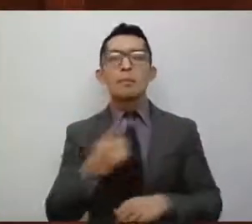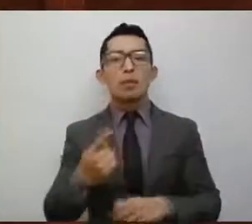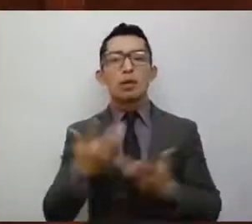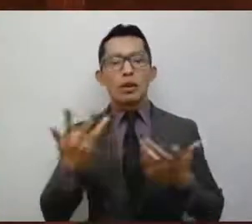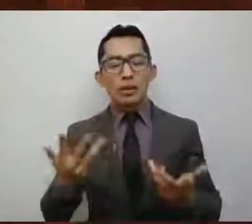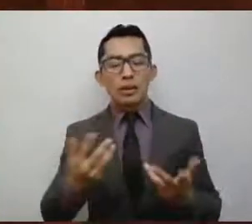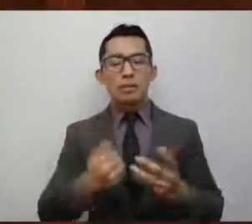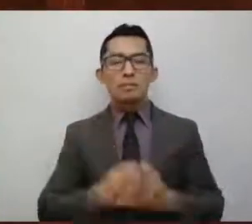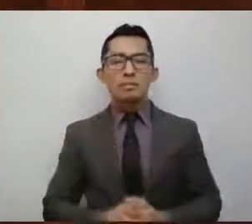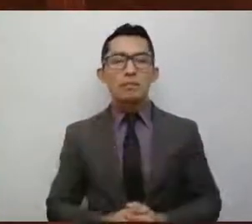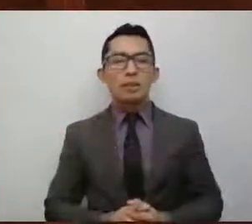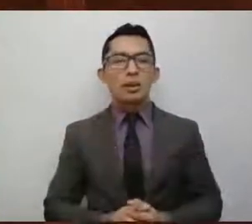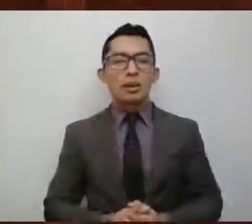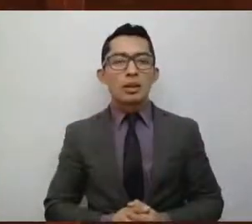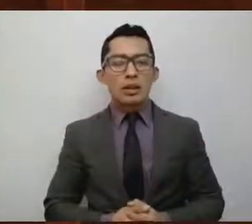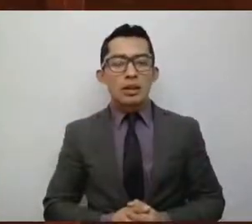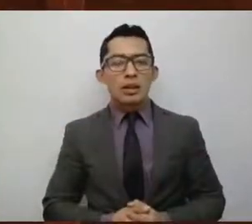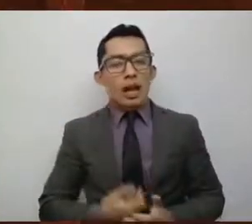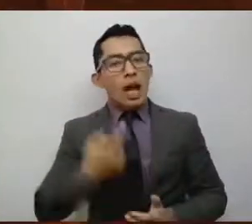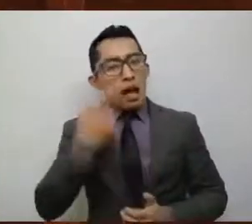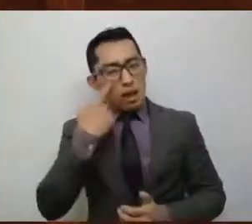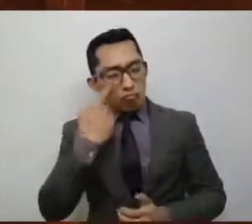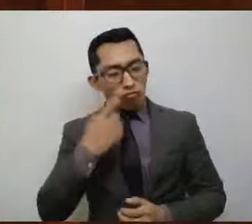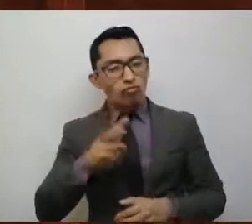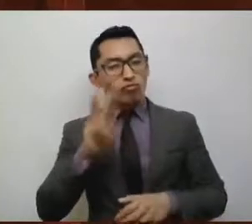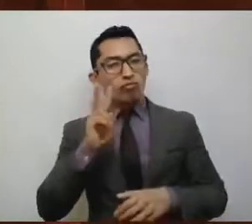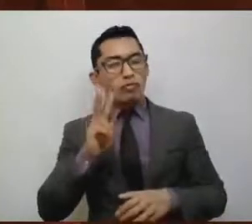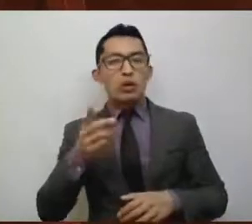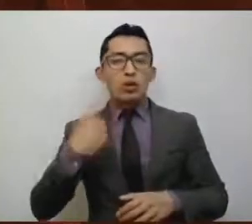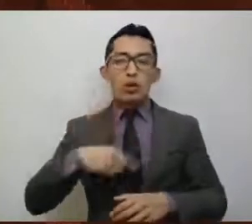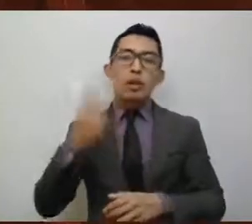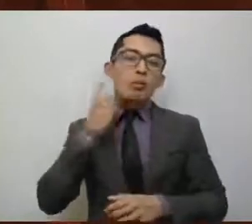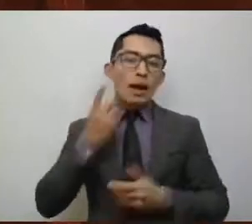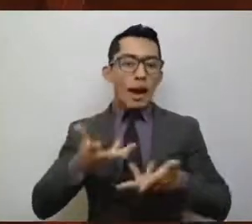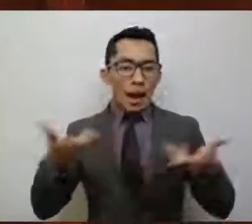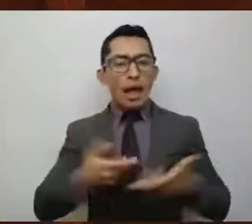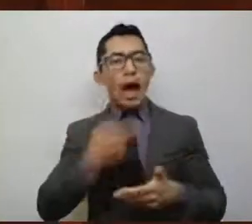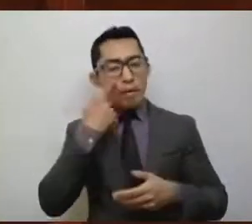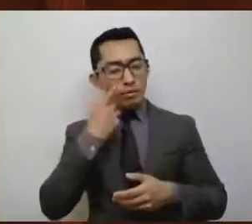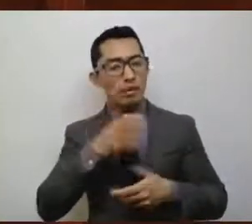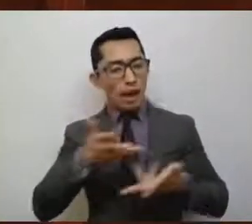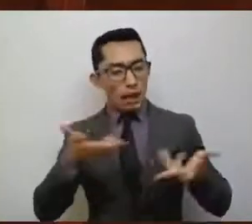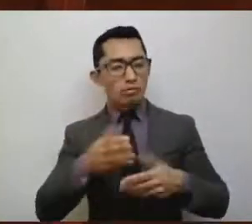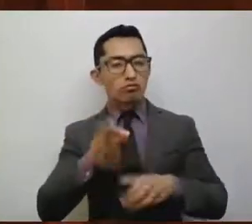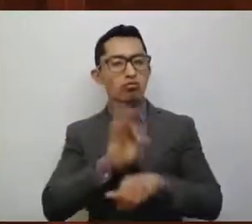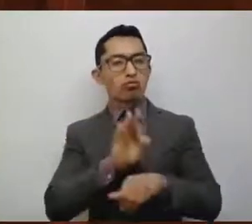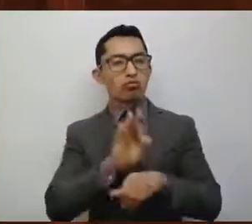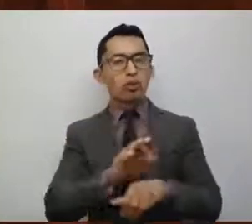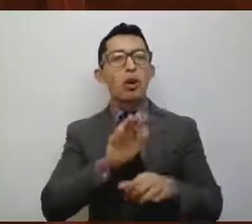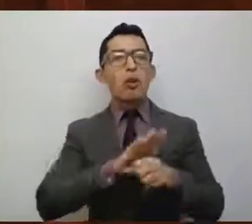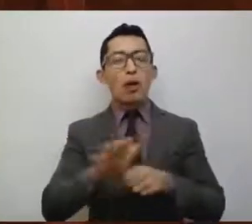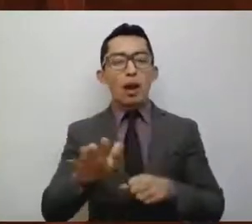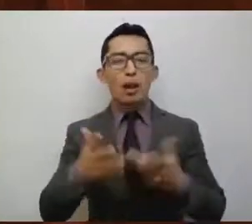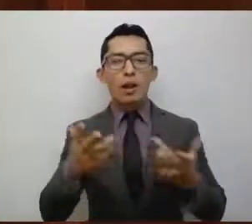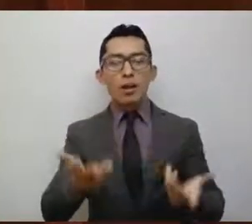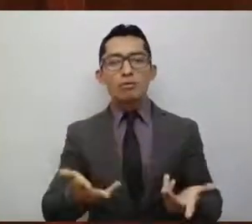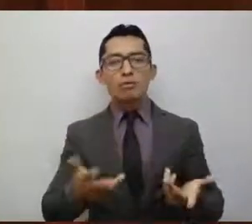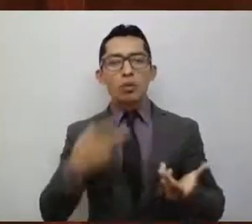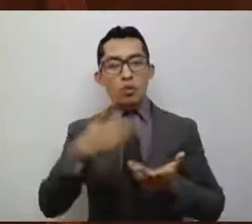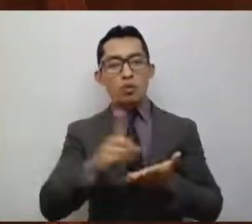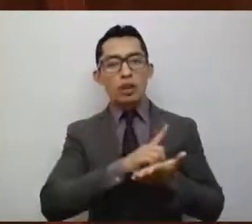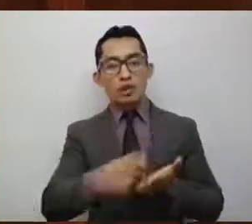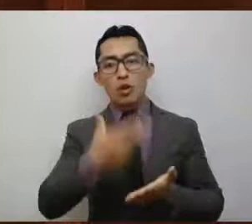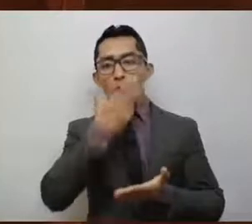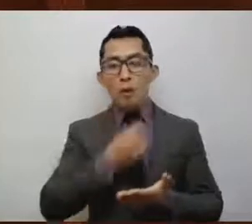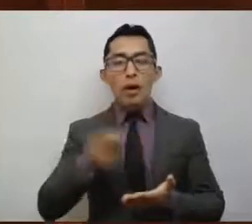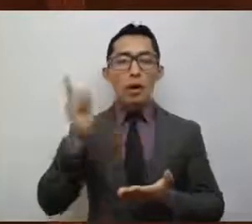efectividad a lo que nosotros los diputados debemos hacer, que es el salvaguardar los derechos de las y